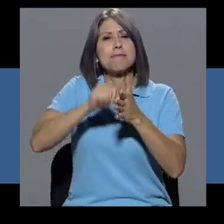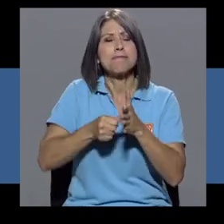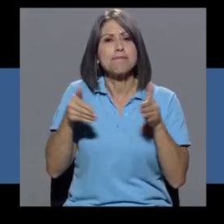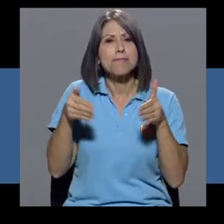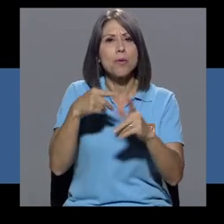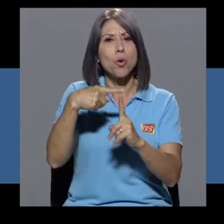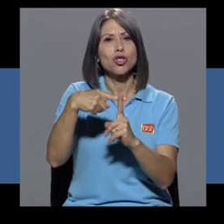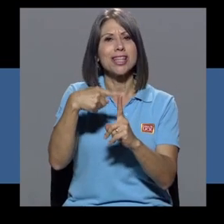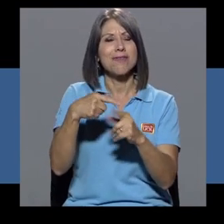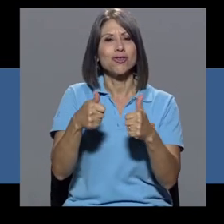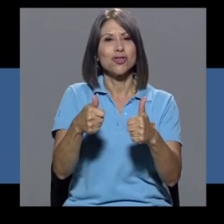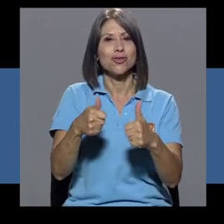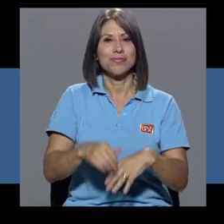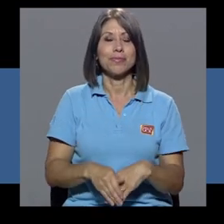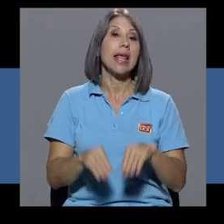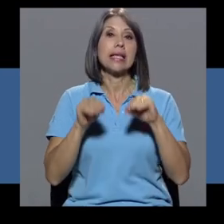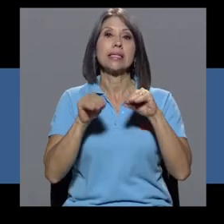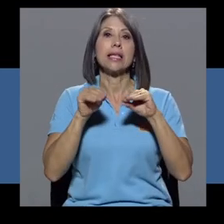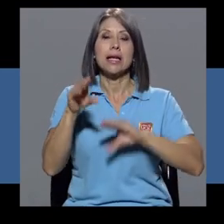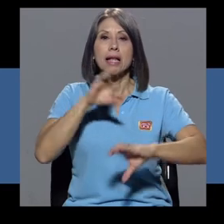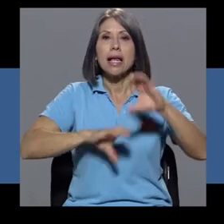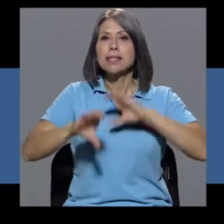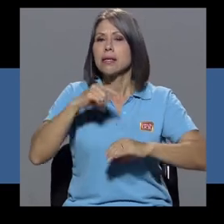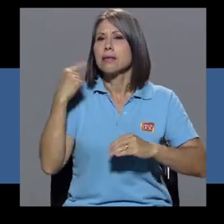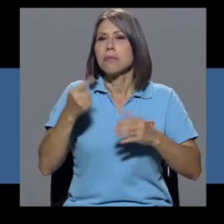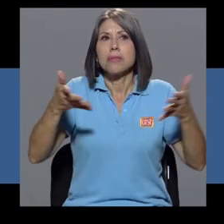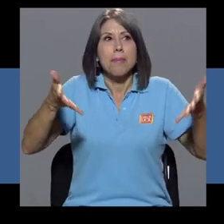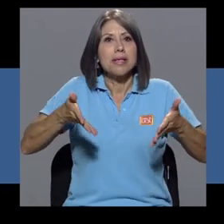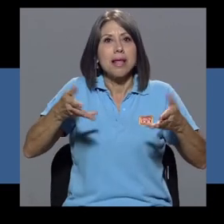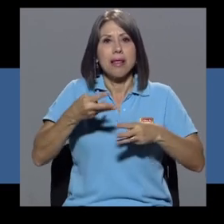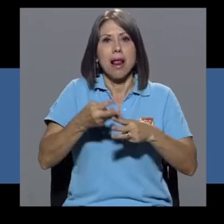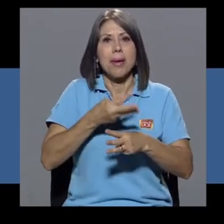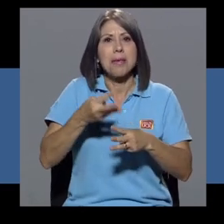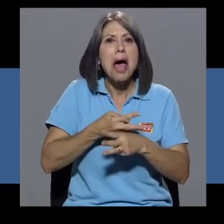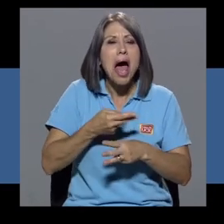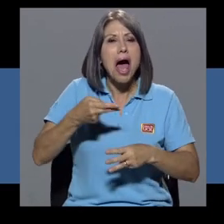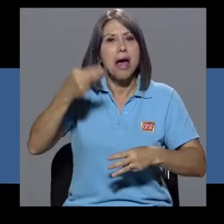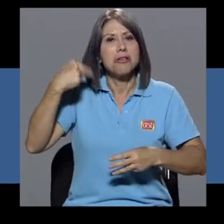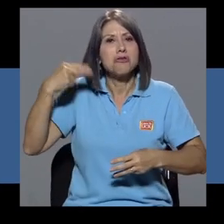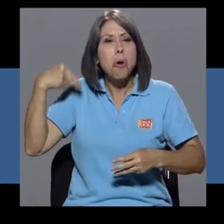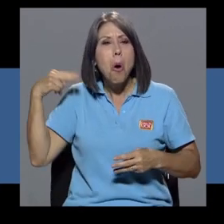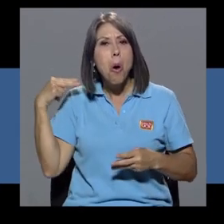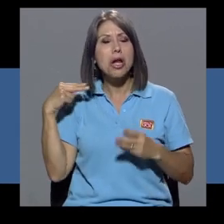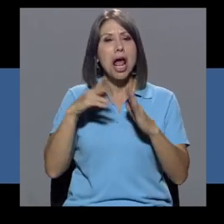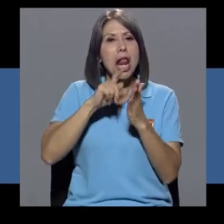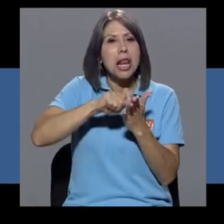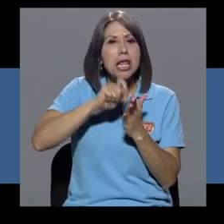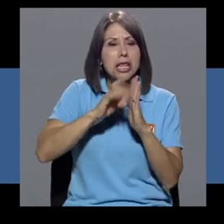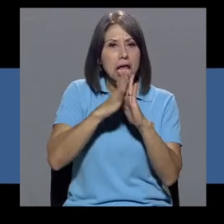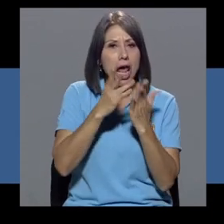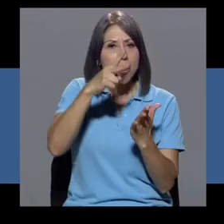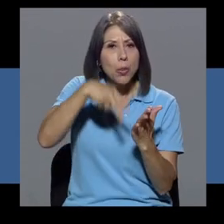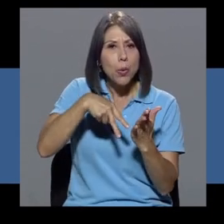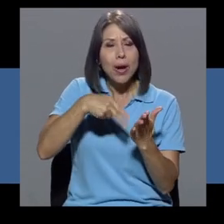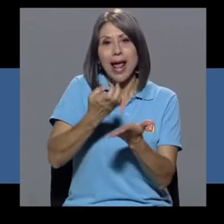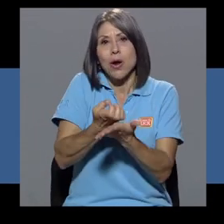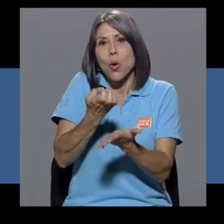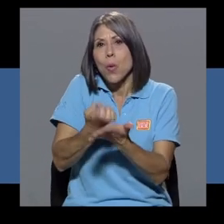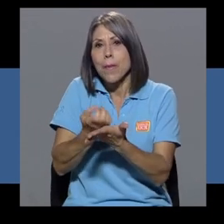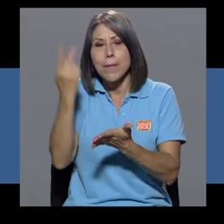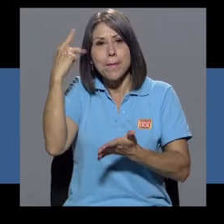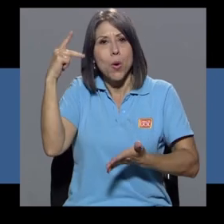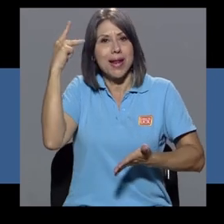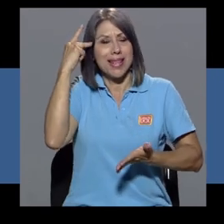elementos positivos. Enseñar que la ciencia está presente en la matemática, la historia, la literatura,